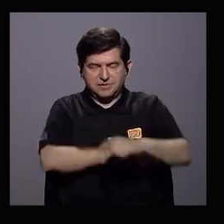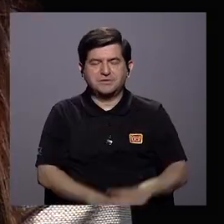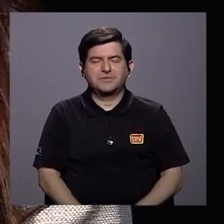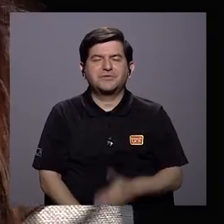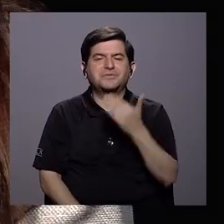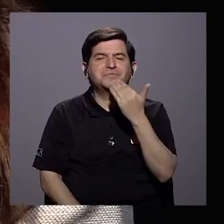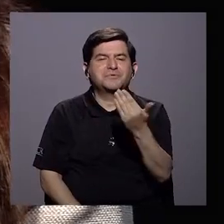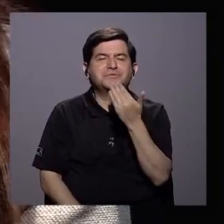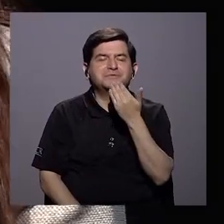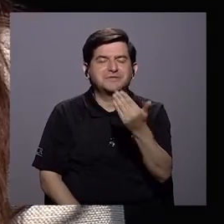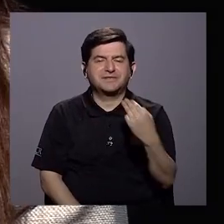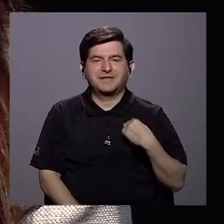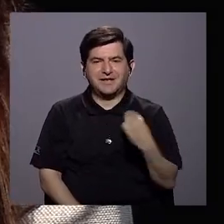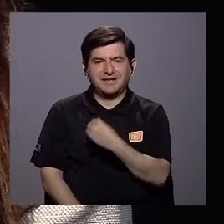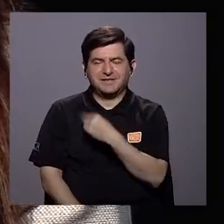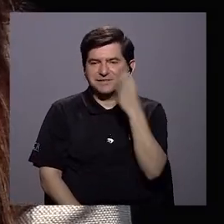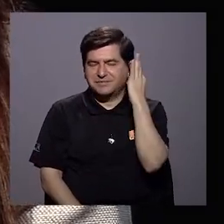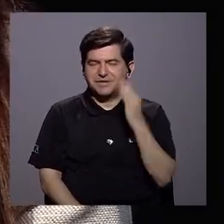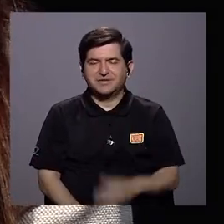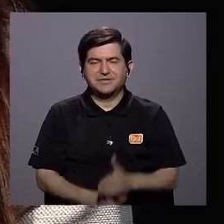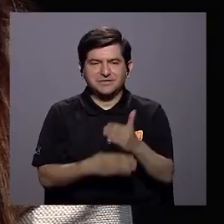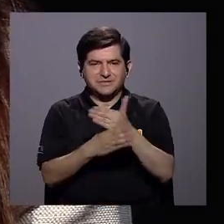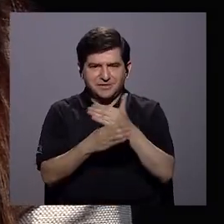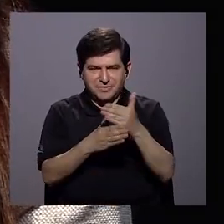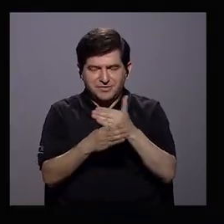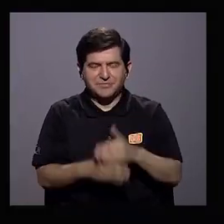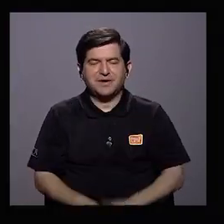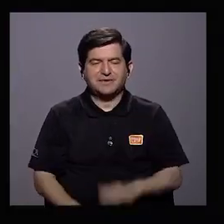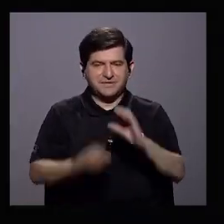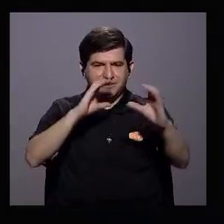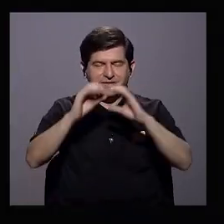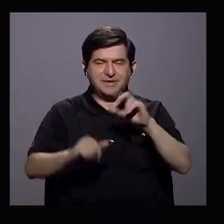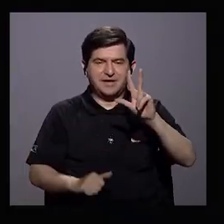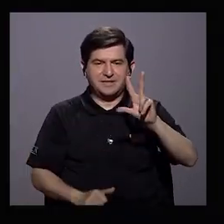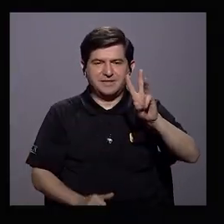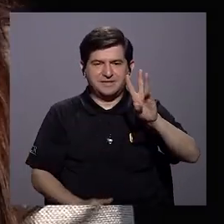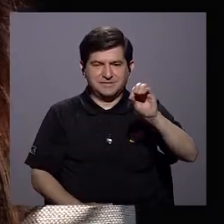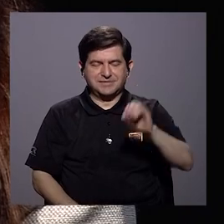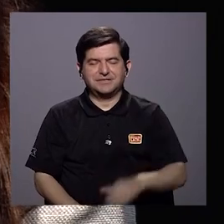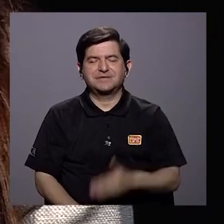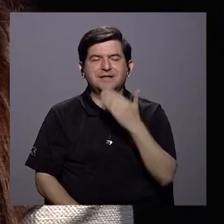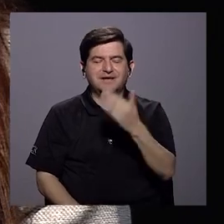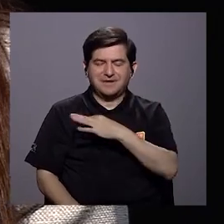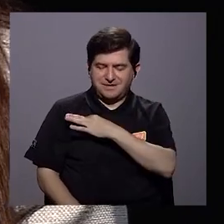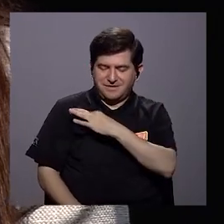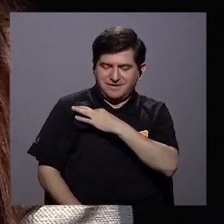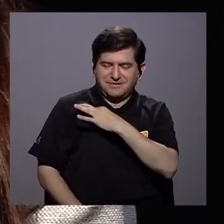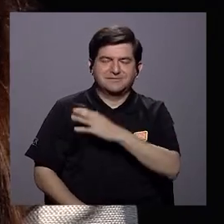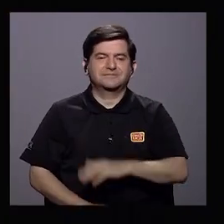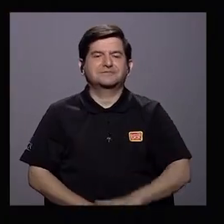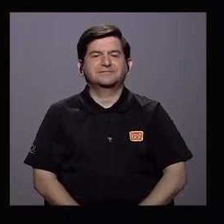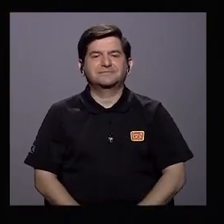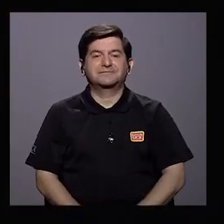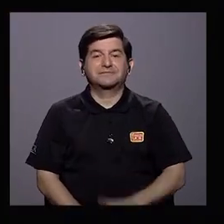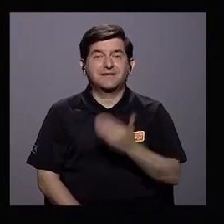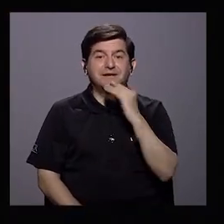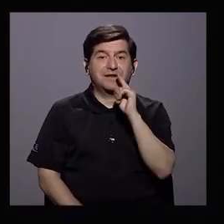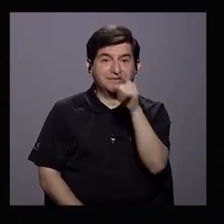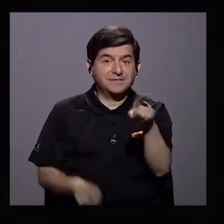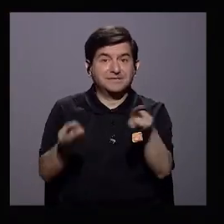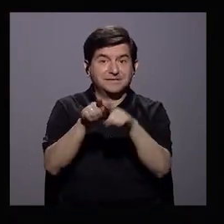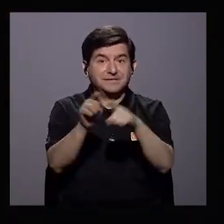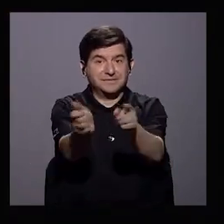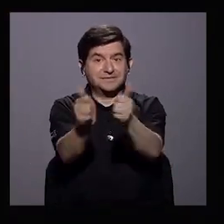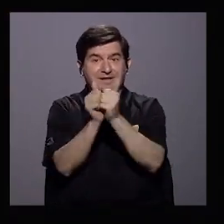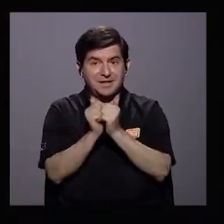gracias, ministro, por estar con nosotros. Un placer compartir con ustedes esta conversación entre ese centro. Muchas gracias por la invitación. Muy agradecida. Muchas gracias a